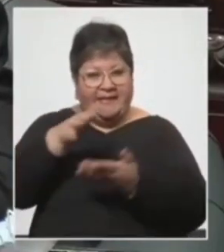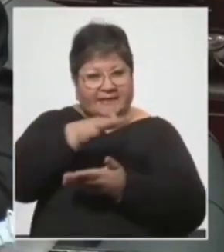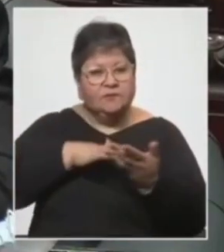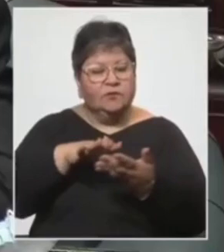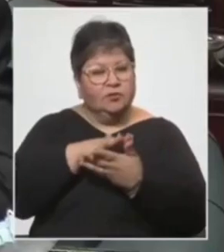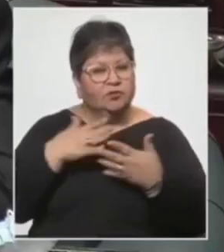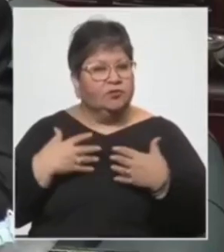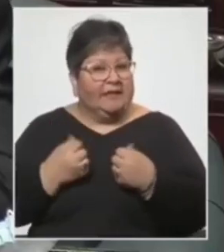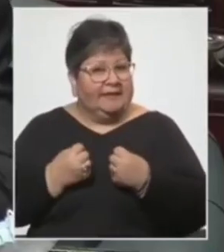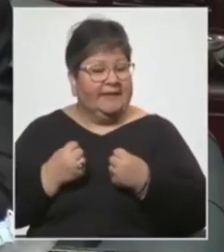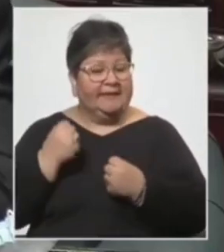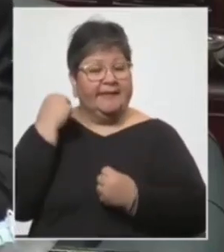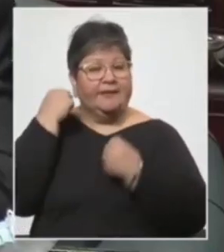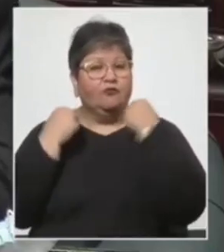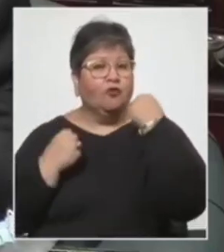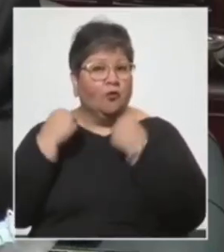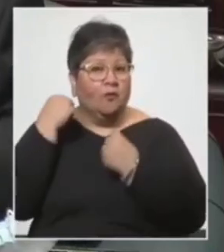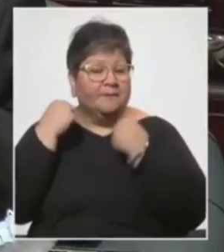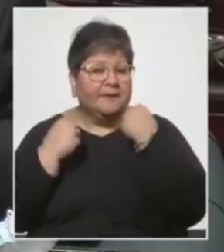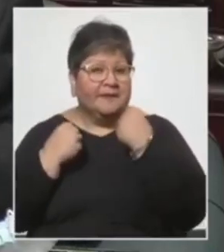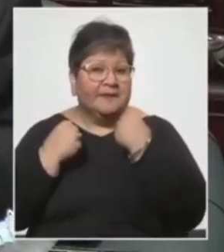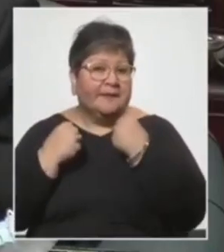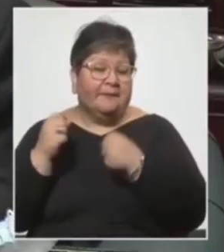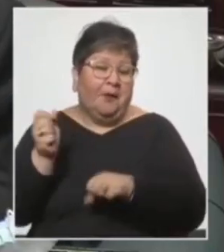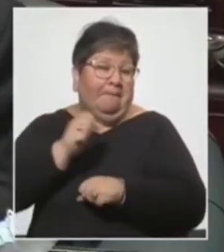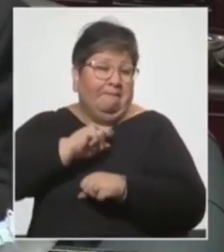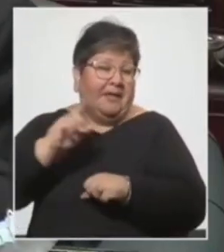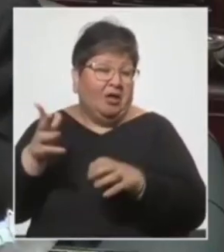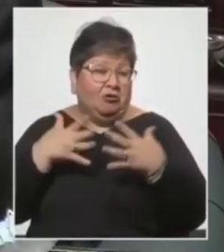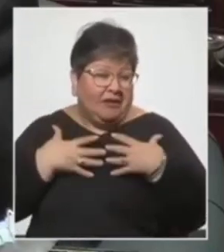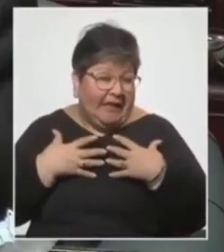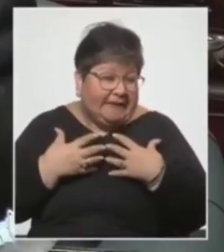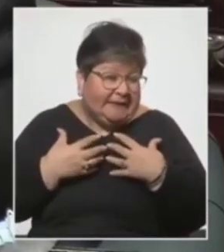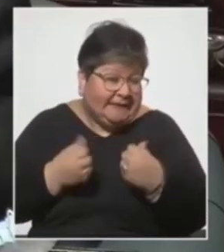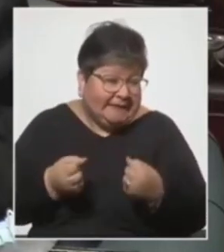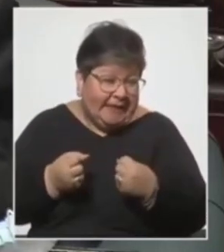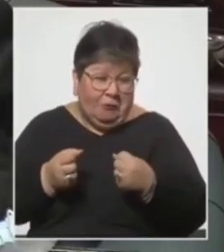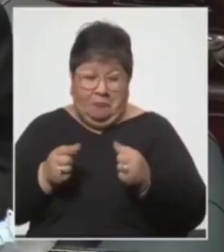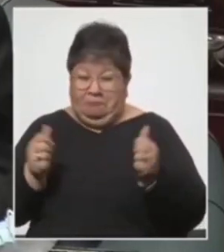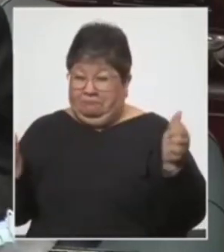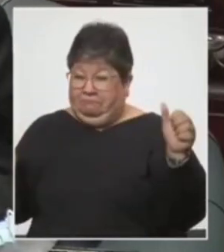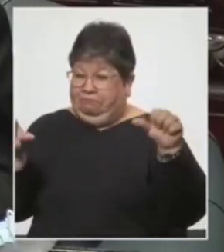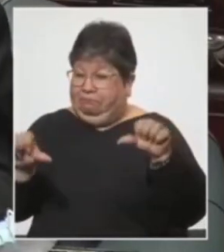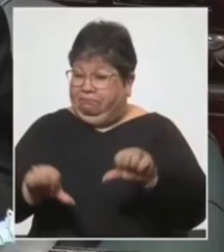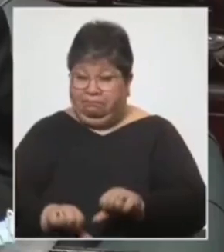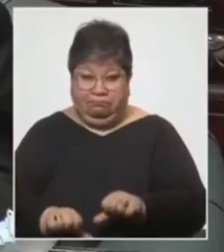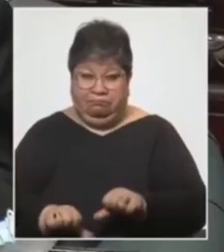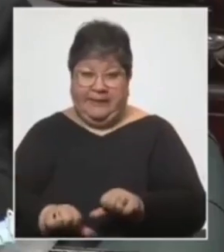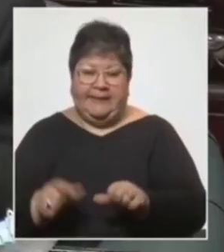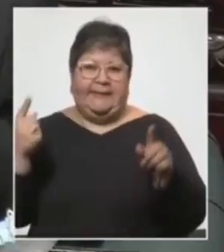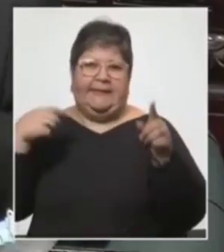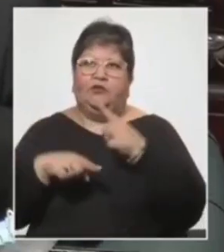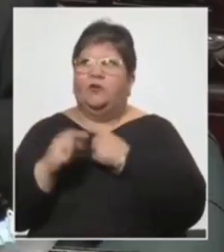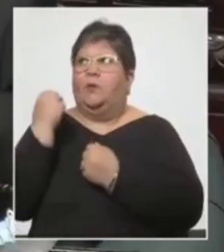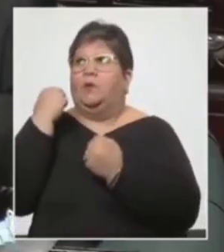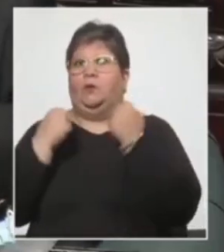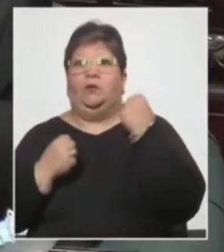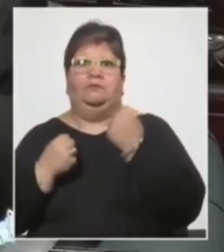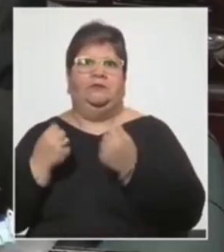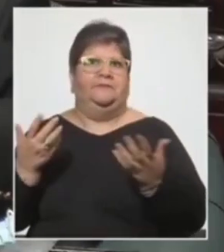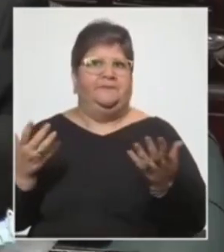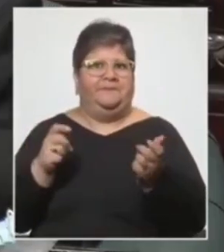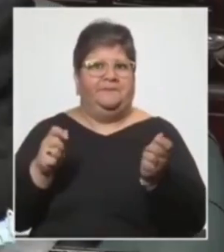y económica solo que cuando recrudece el problema sanitario las ponderaciones relativas cambian mientras las cosas